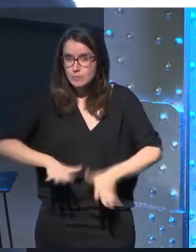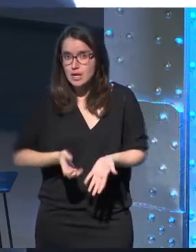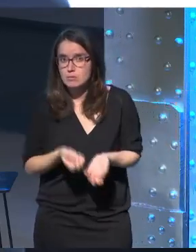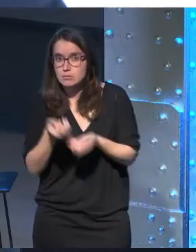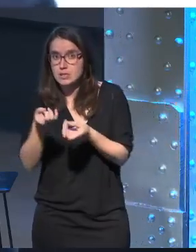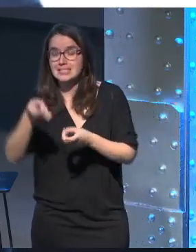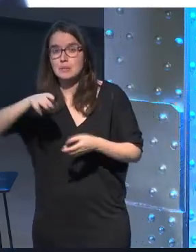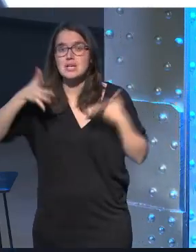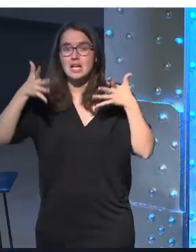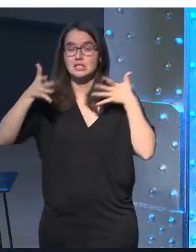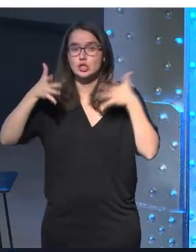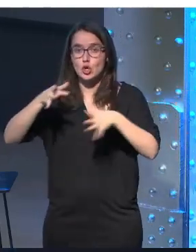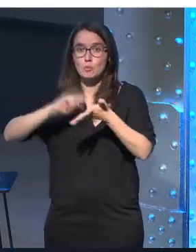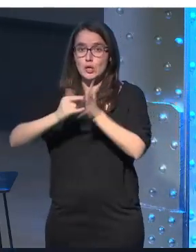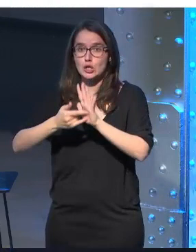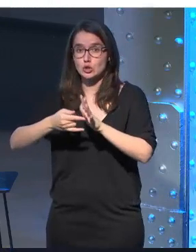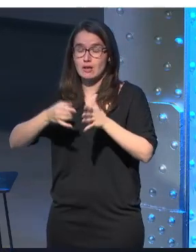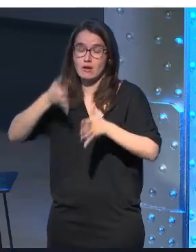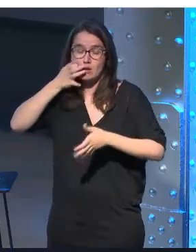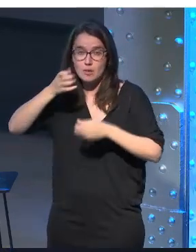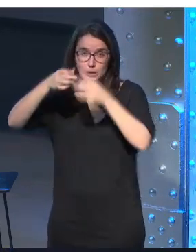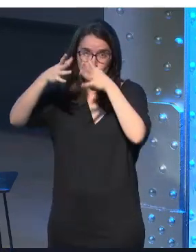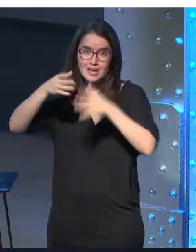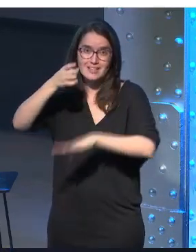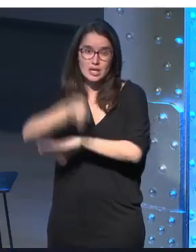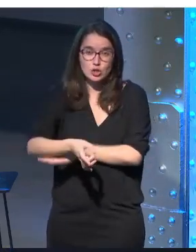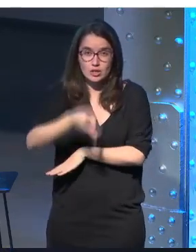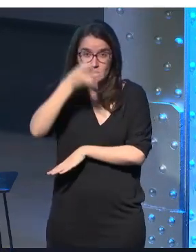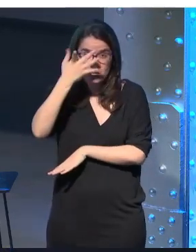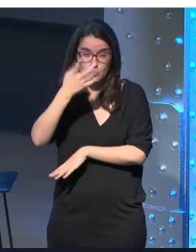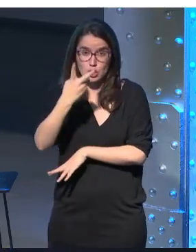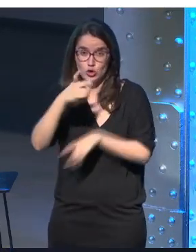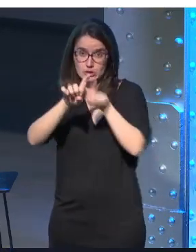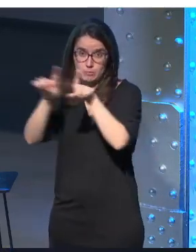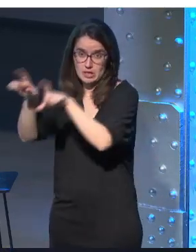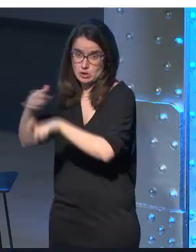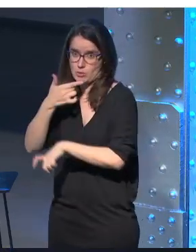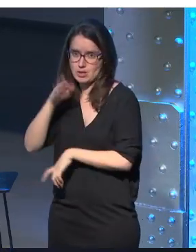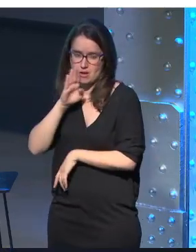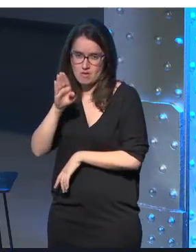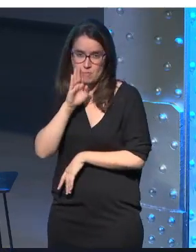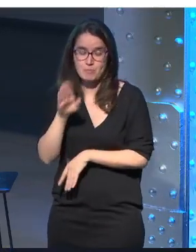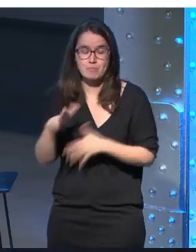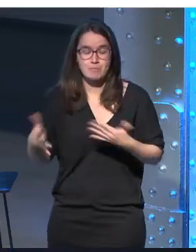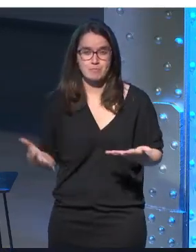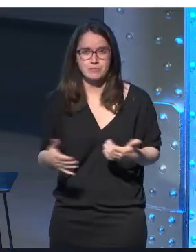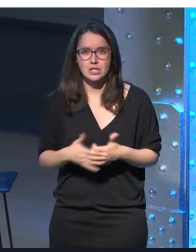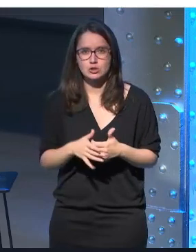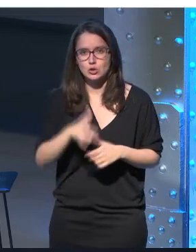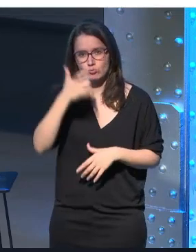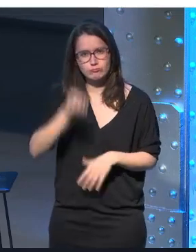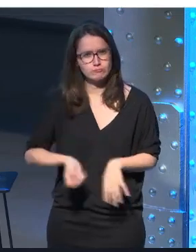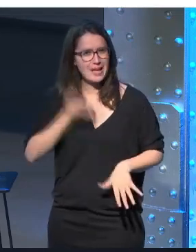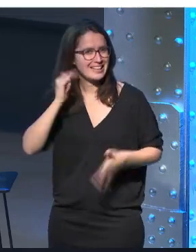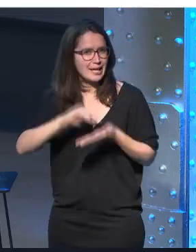asesoro también proyectos de realidad virtual y soy director creativo en un par de empresas como en Icaro y en Empatía Gober como ahora ha comentado Oscar soy un